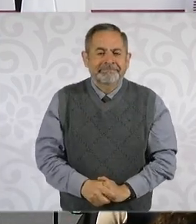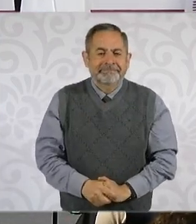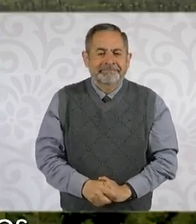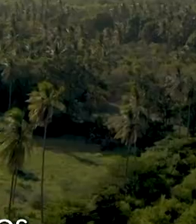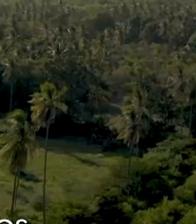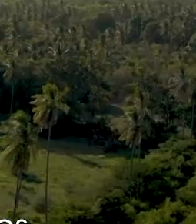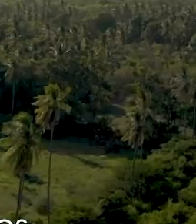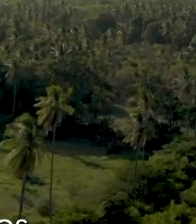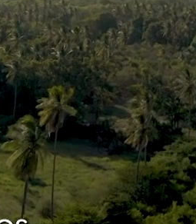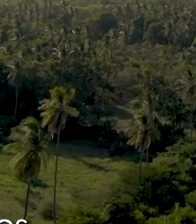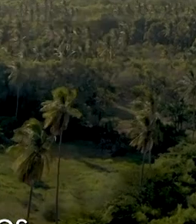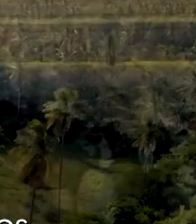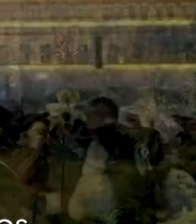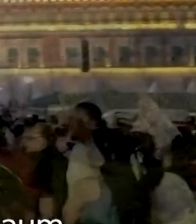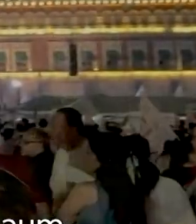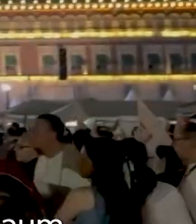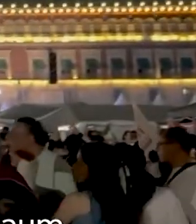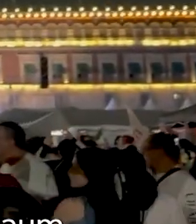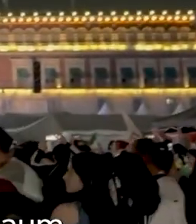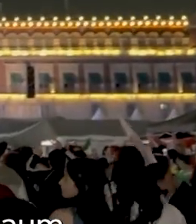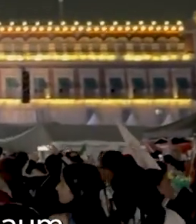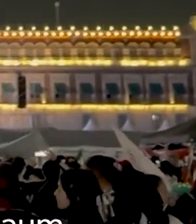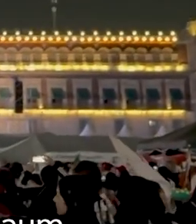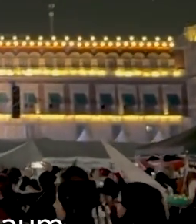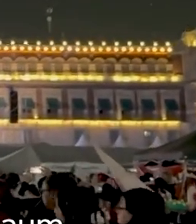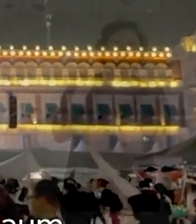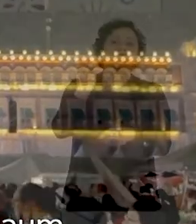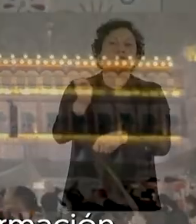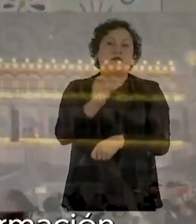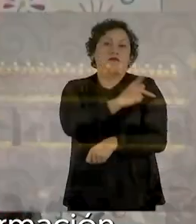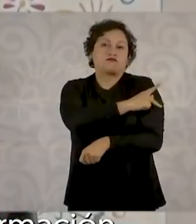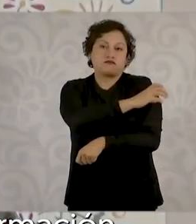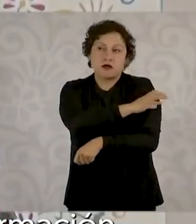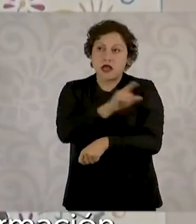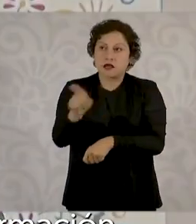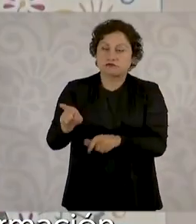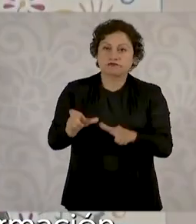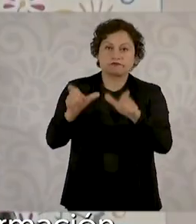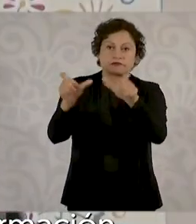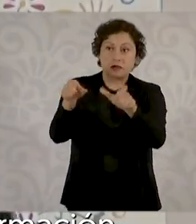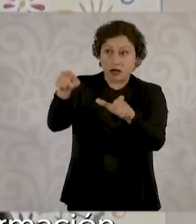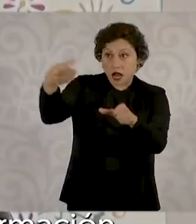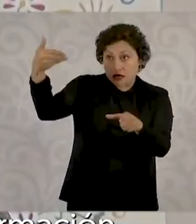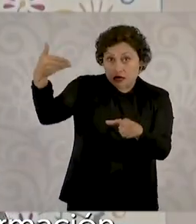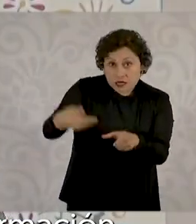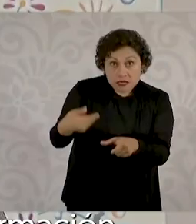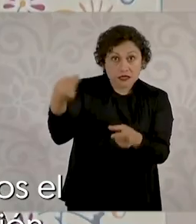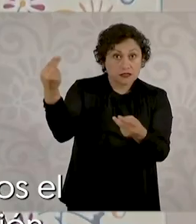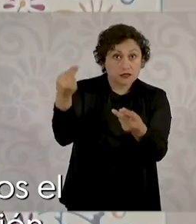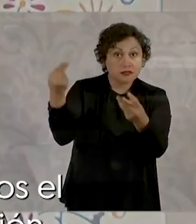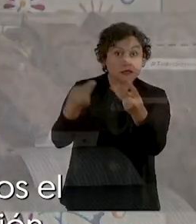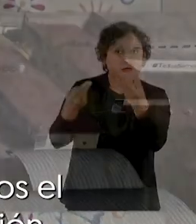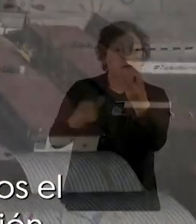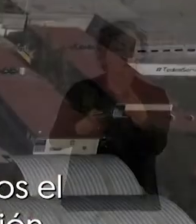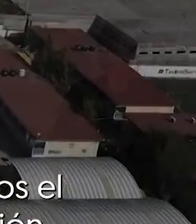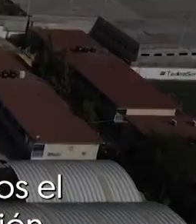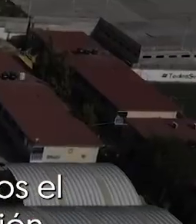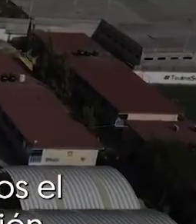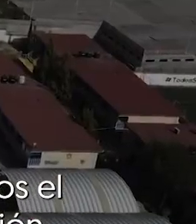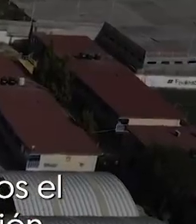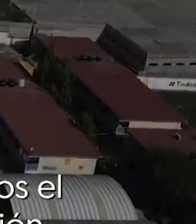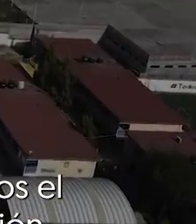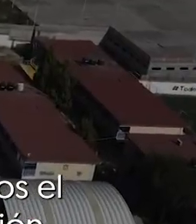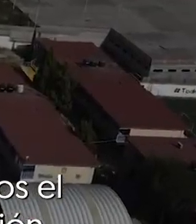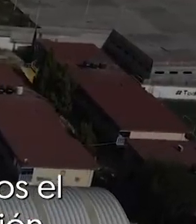Como parte de los 100 compromisos que hizo la presidenta Claudia Sheinbaum para el segundo piso de la Cuarta Transformación, en el Gobierno de